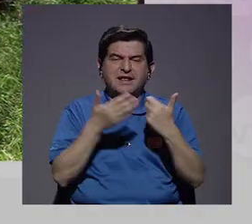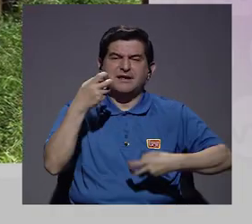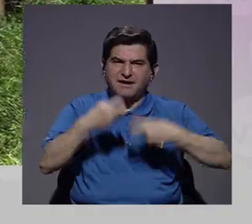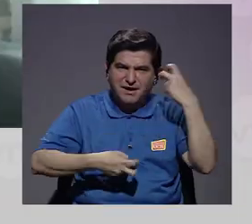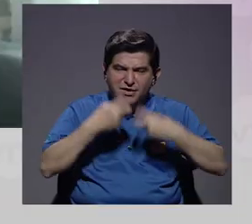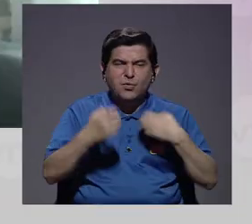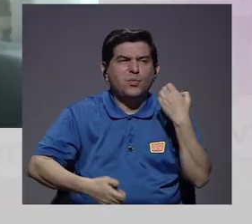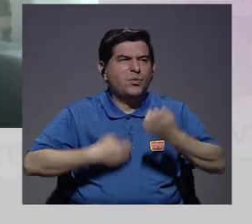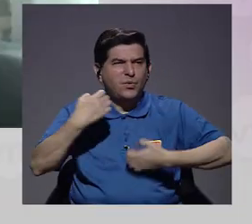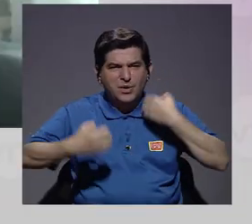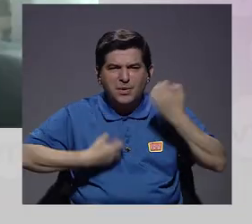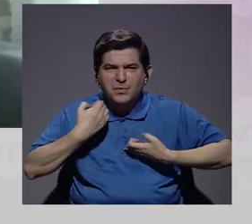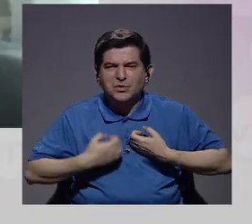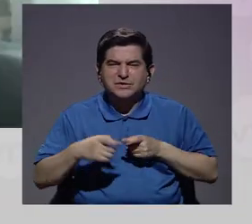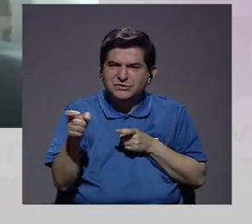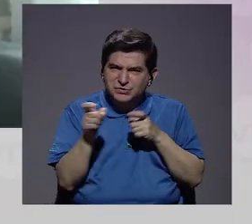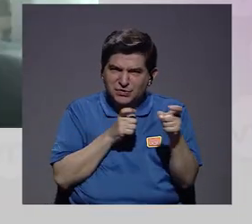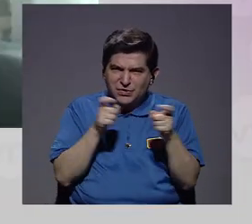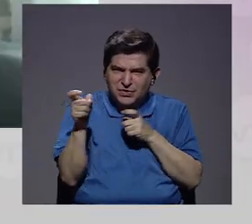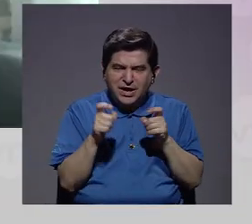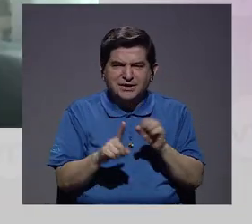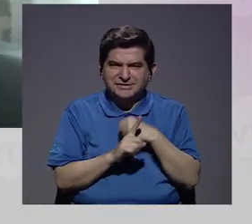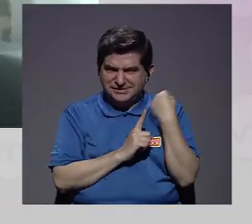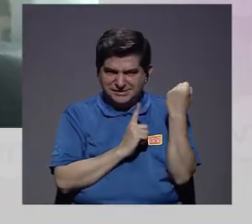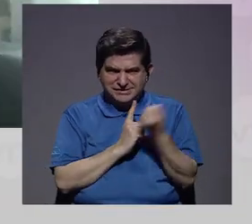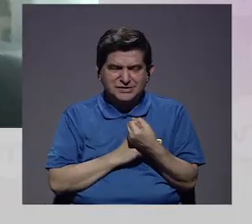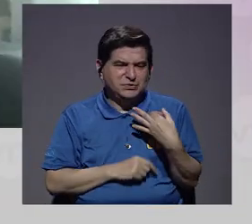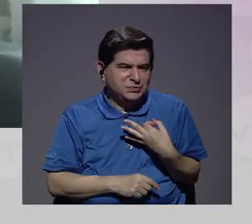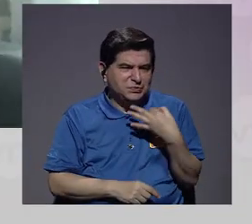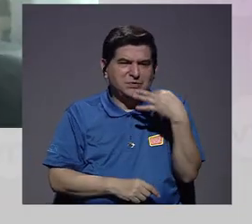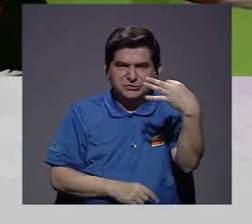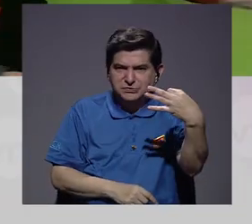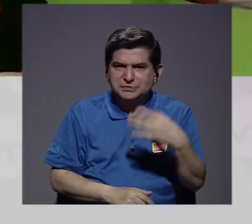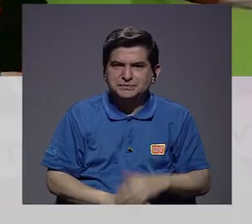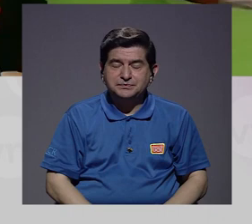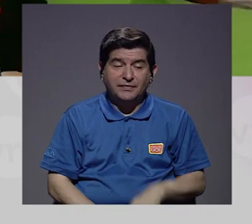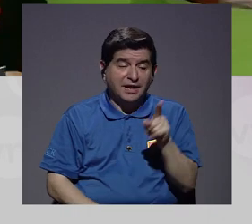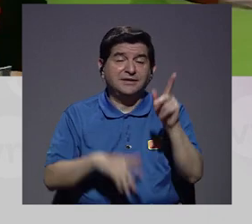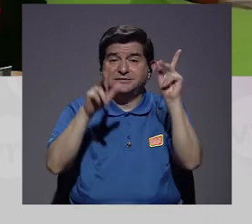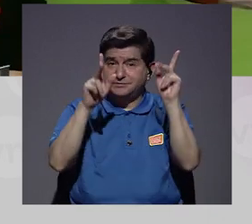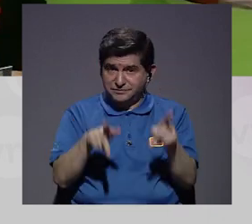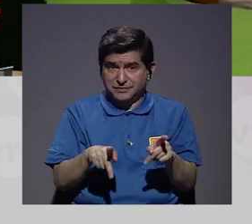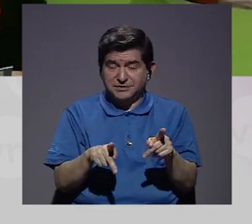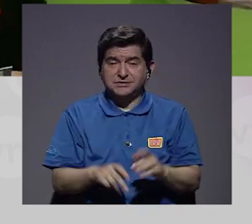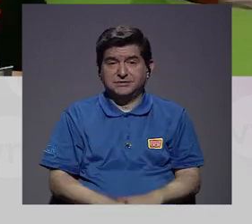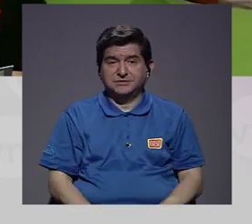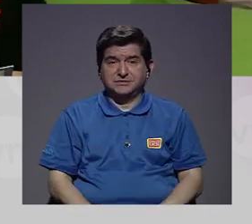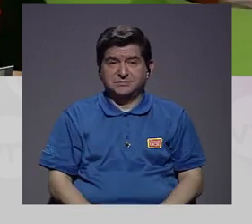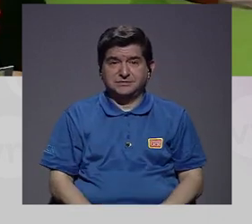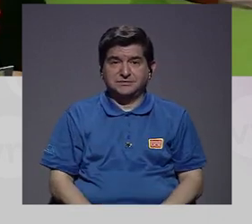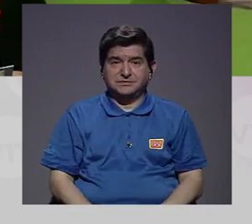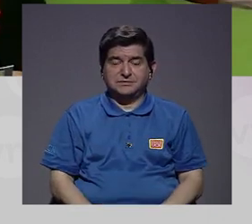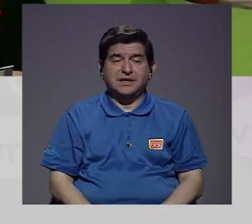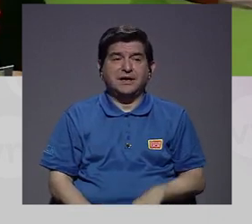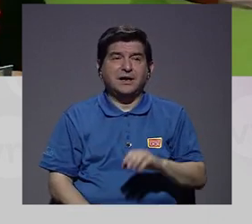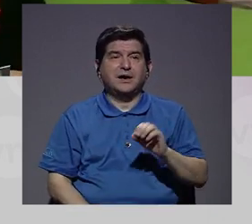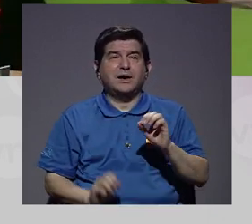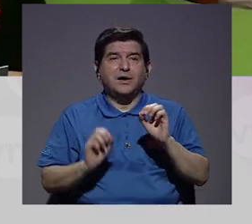tenían algunas dificultades emocionales de manejo de sus situaciones cotidianas, esas personas, la